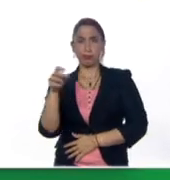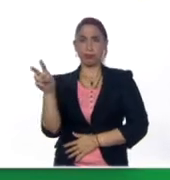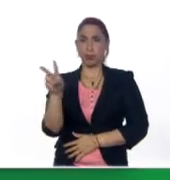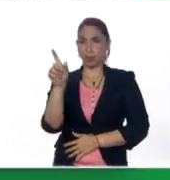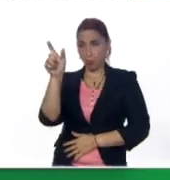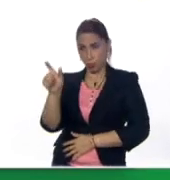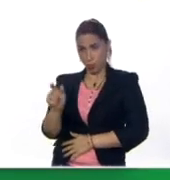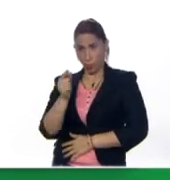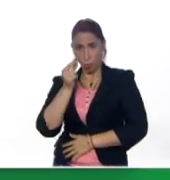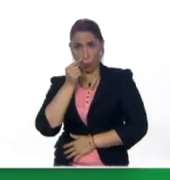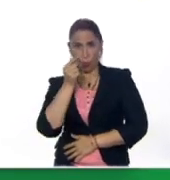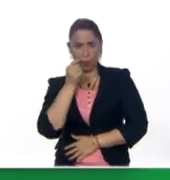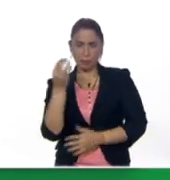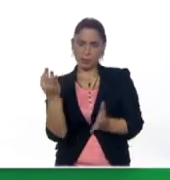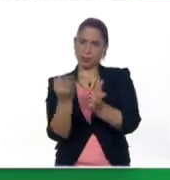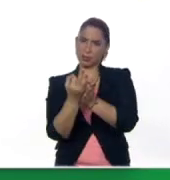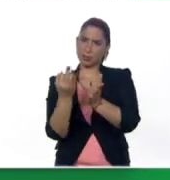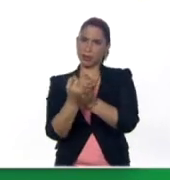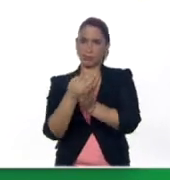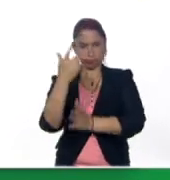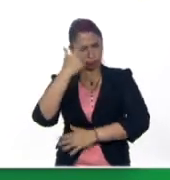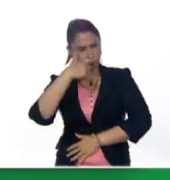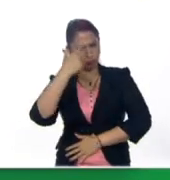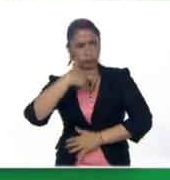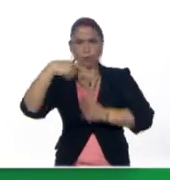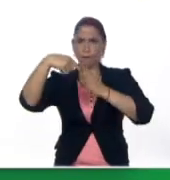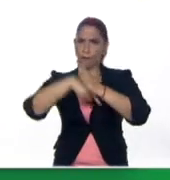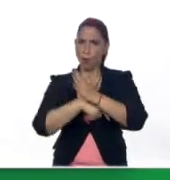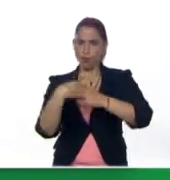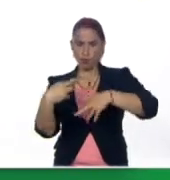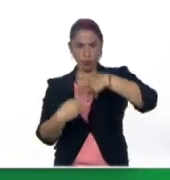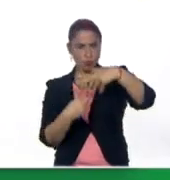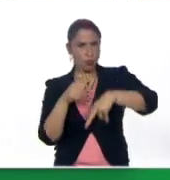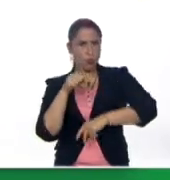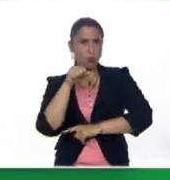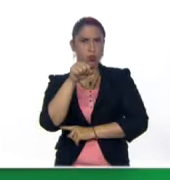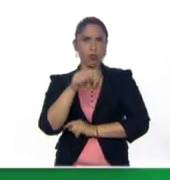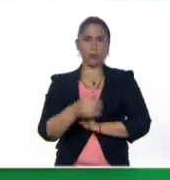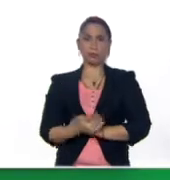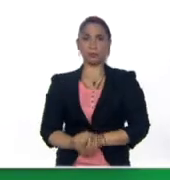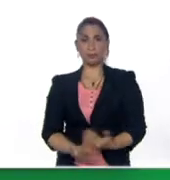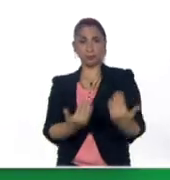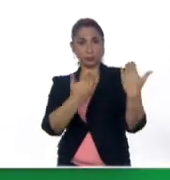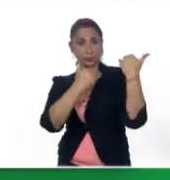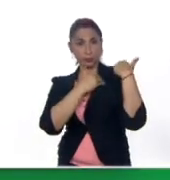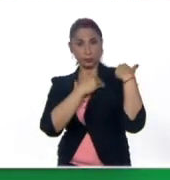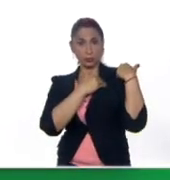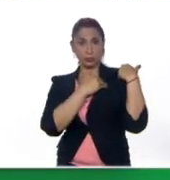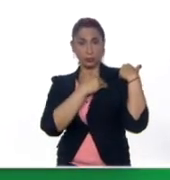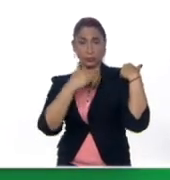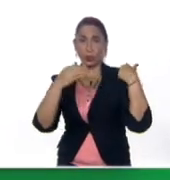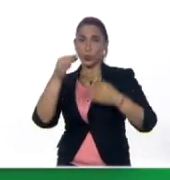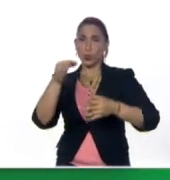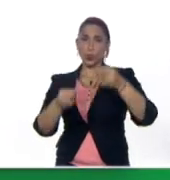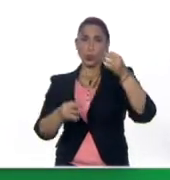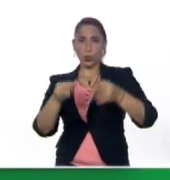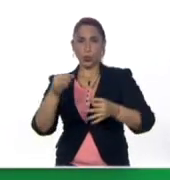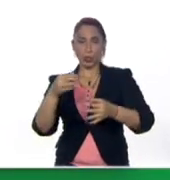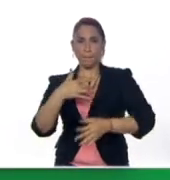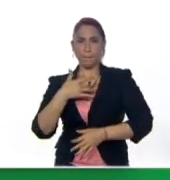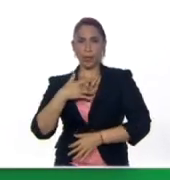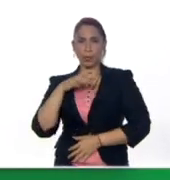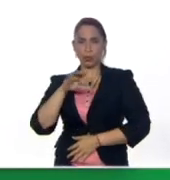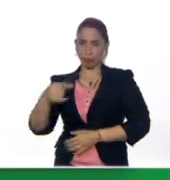Peda, quien desde siempre tuvo un carácter profundamente revolucionario. Fue presidente de la Junta Patriotica que se enfrentó a la